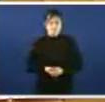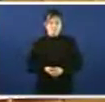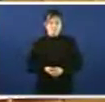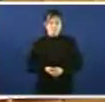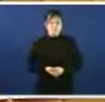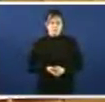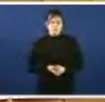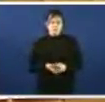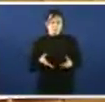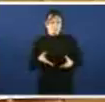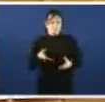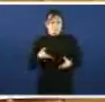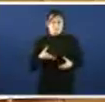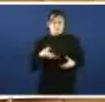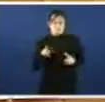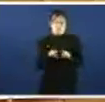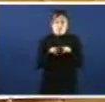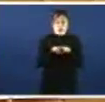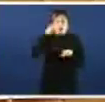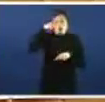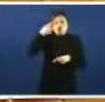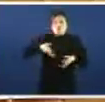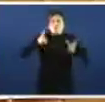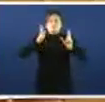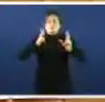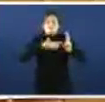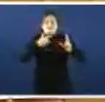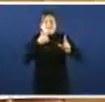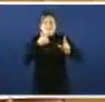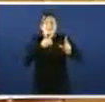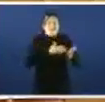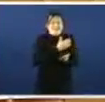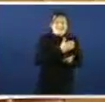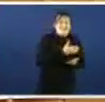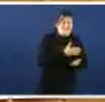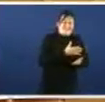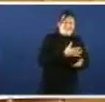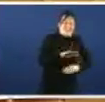Como forma parte da cultura democrática saber distinguir entre o cabreo e a indignación.